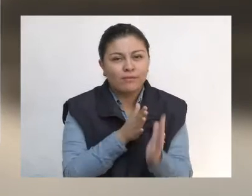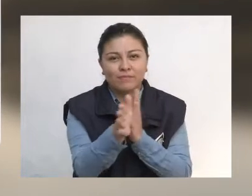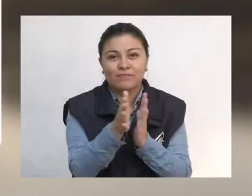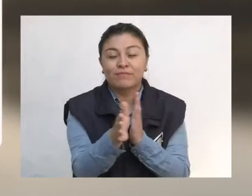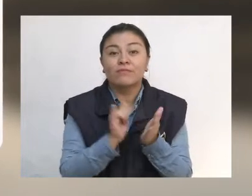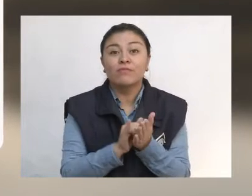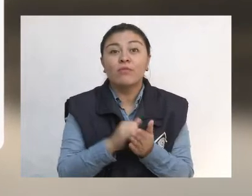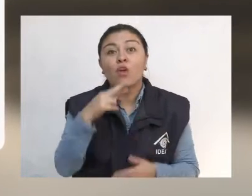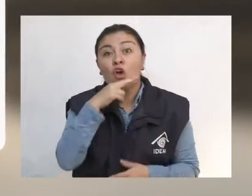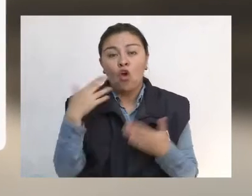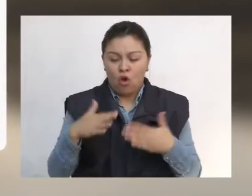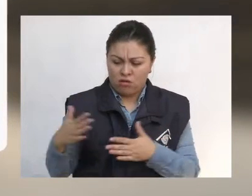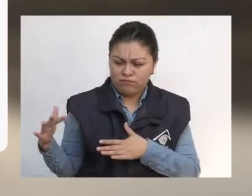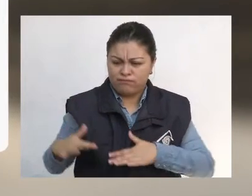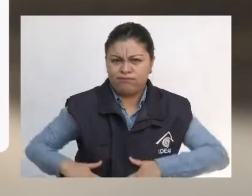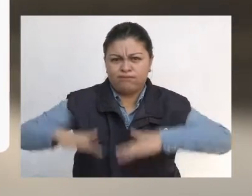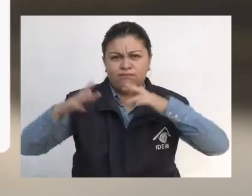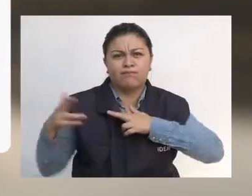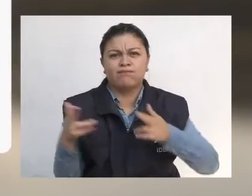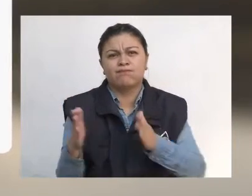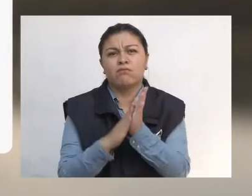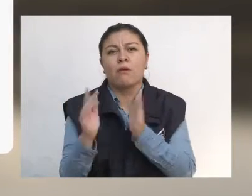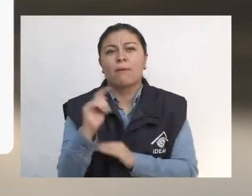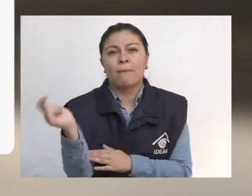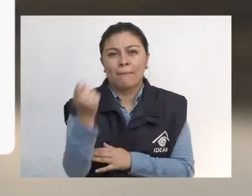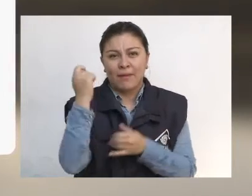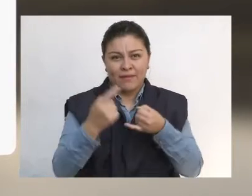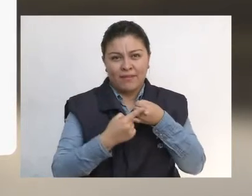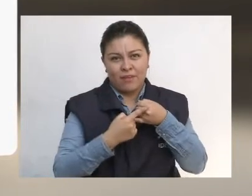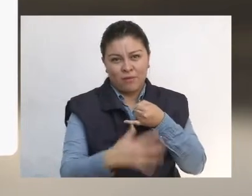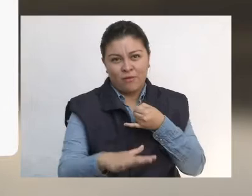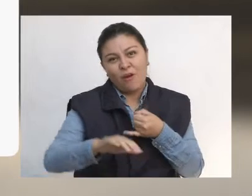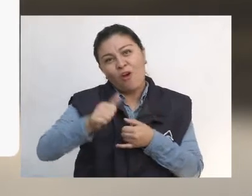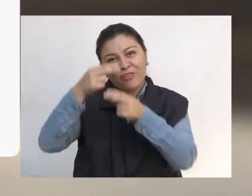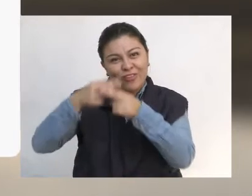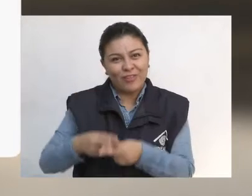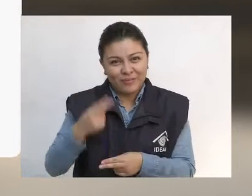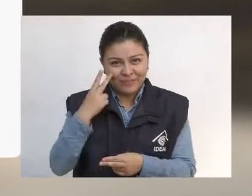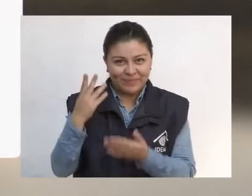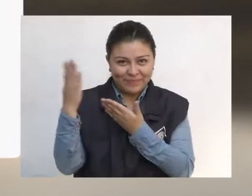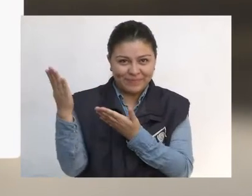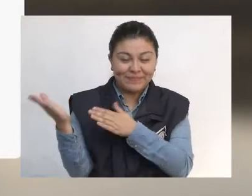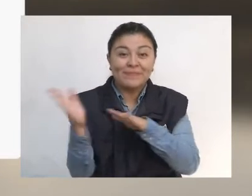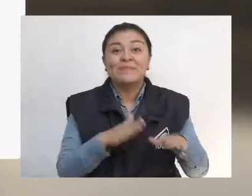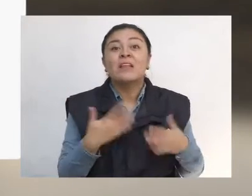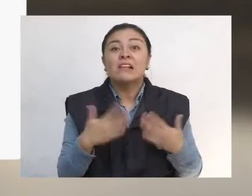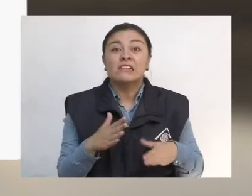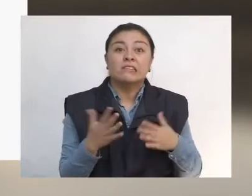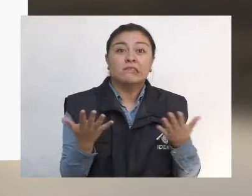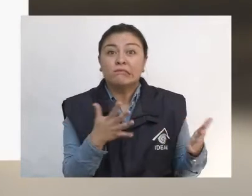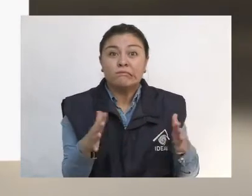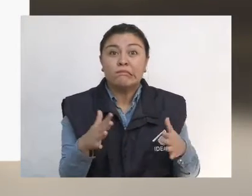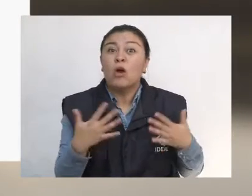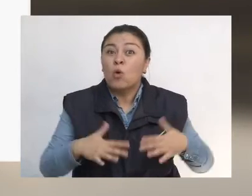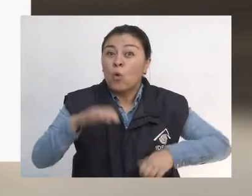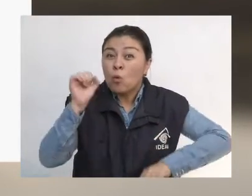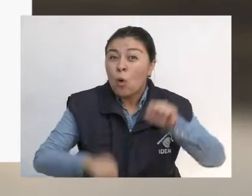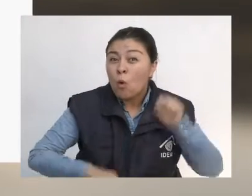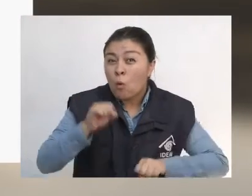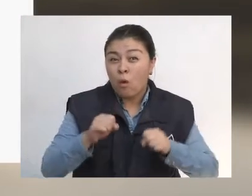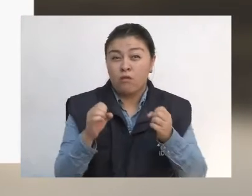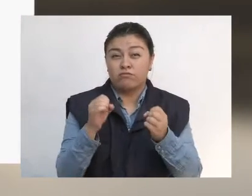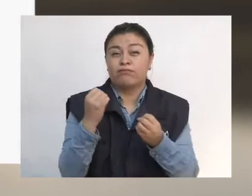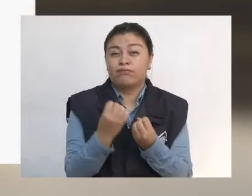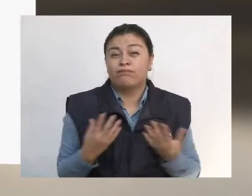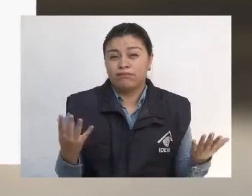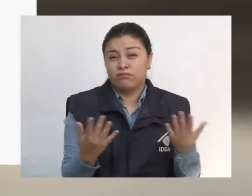ríos Mete y Guaviare, río Magui y San Jorge. Alerta naranja por moderada probabilidad de incendios de la vegetación en algunos municipios de las